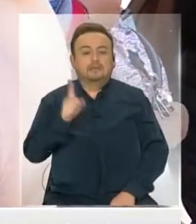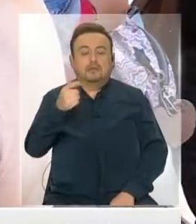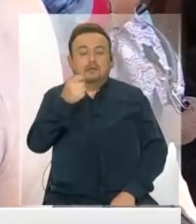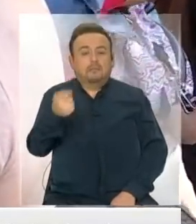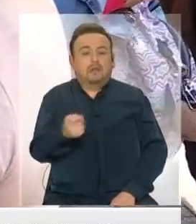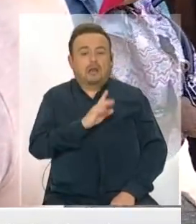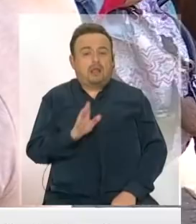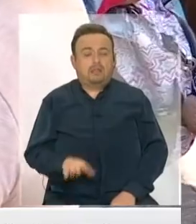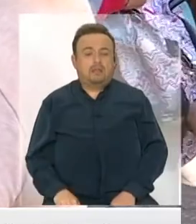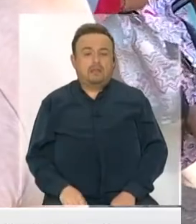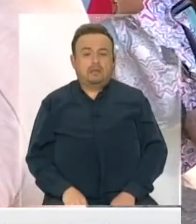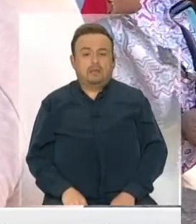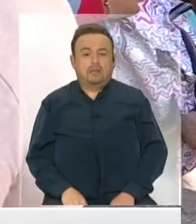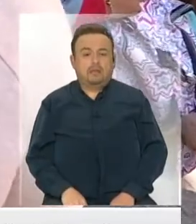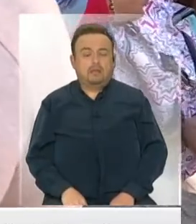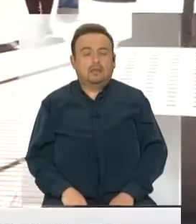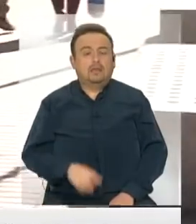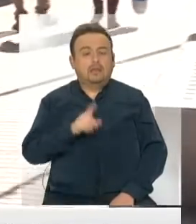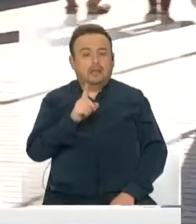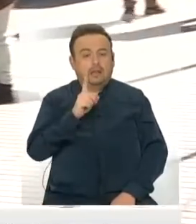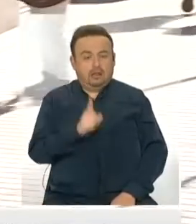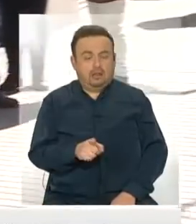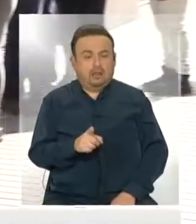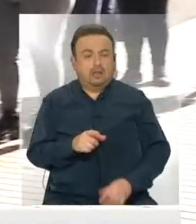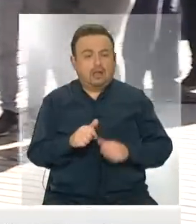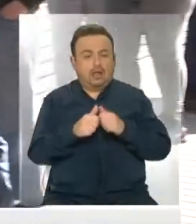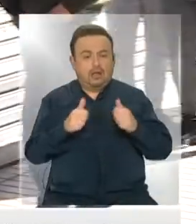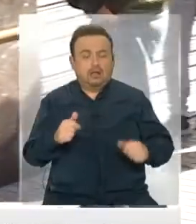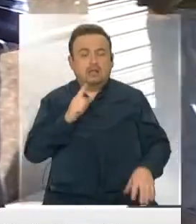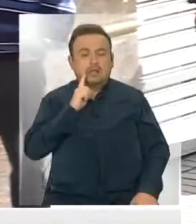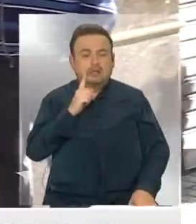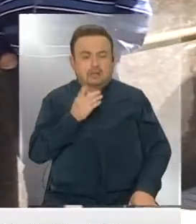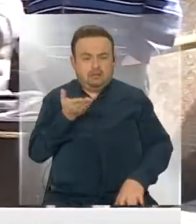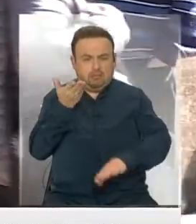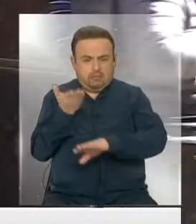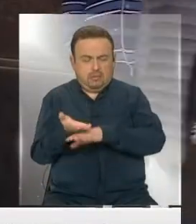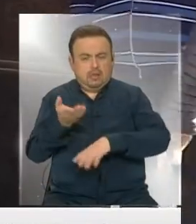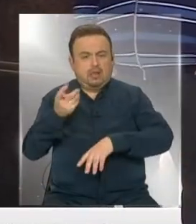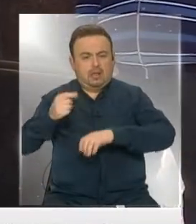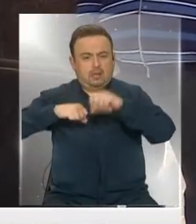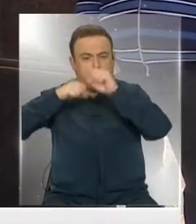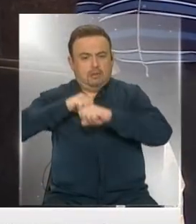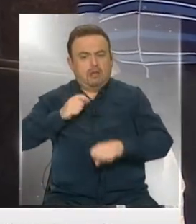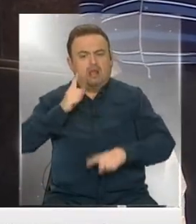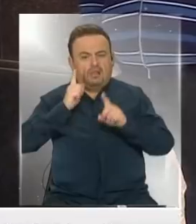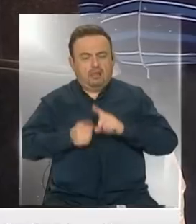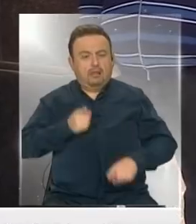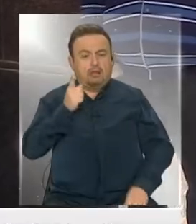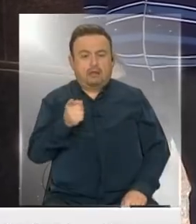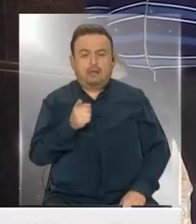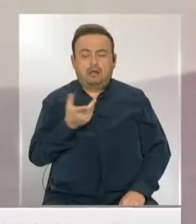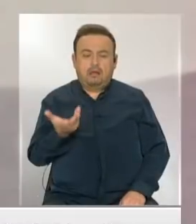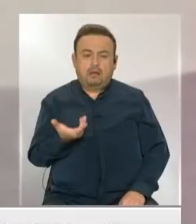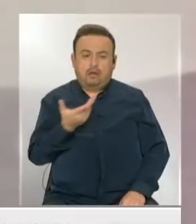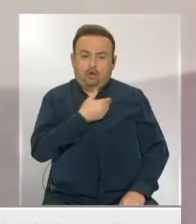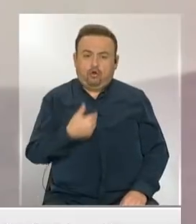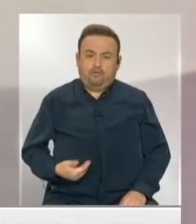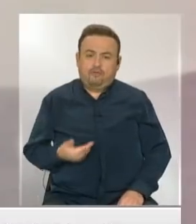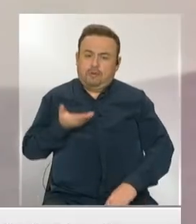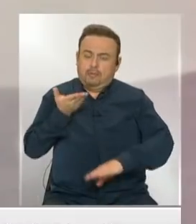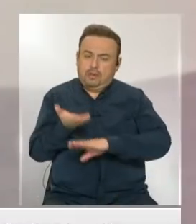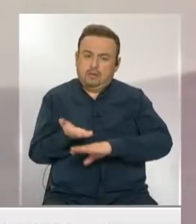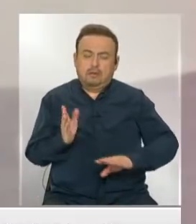que hay, porque cada quien tiene la autoridad finalmente para exigir a los empleadores estas cosas, es la autoridad, el gobierno.